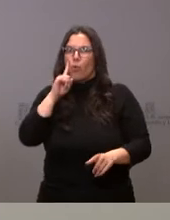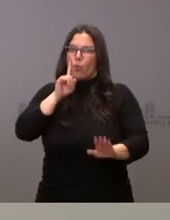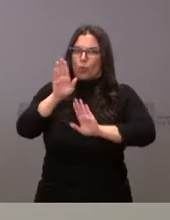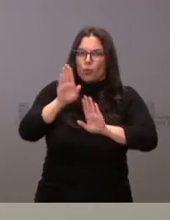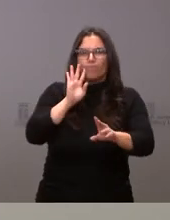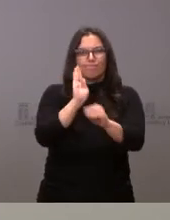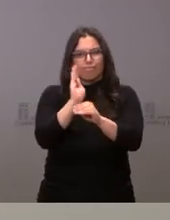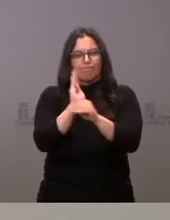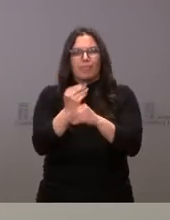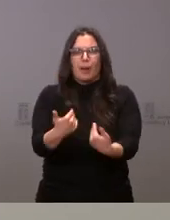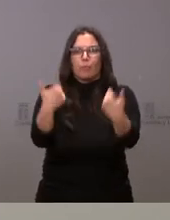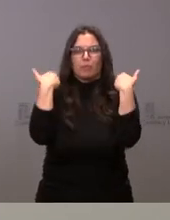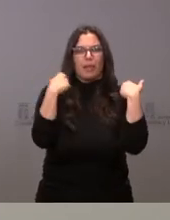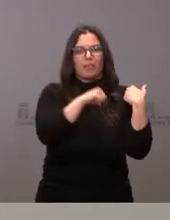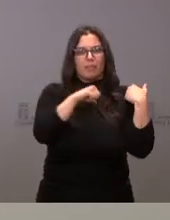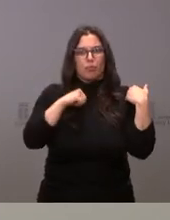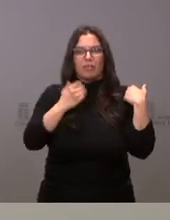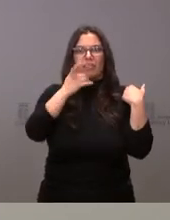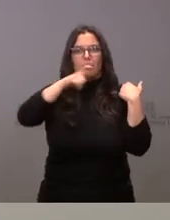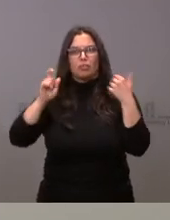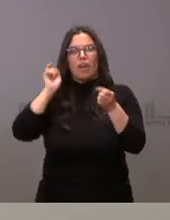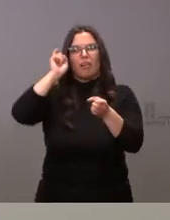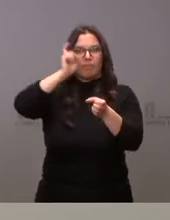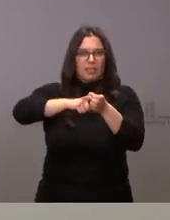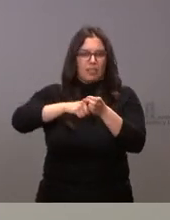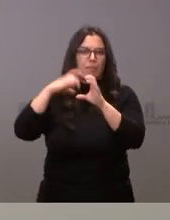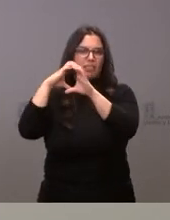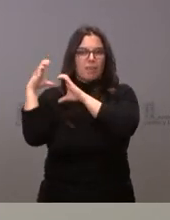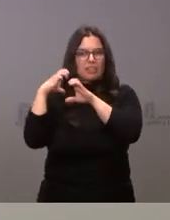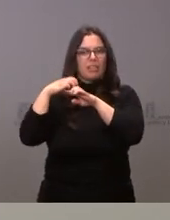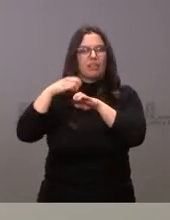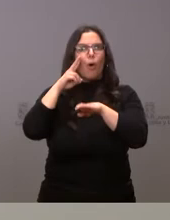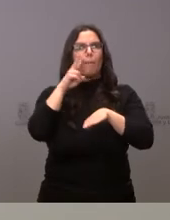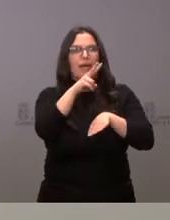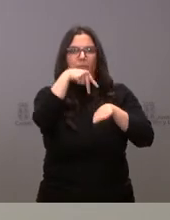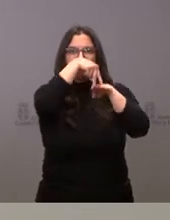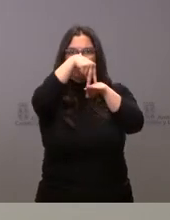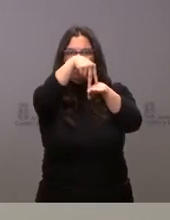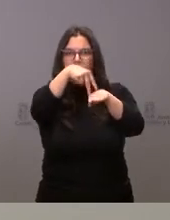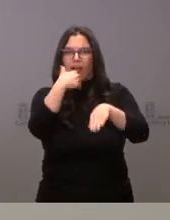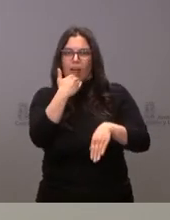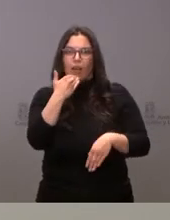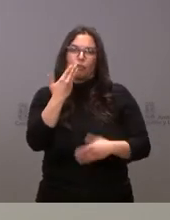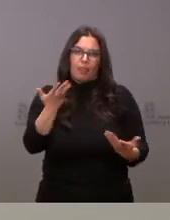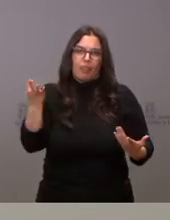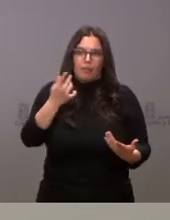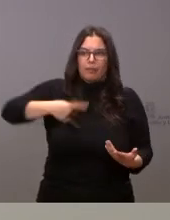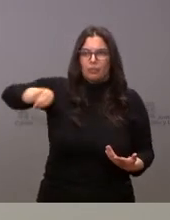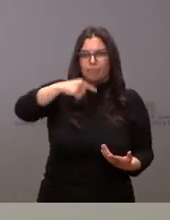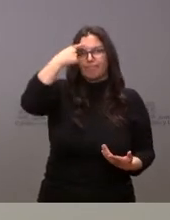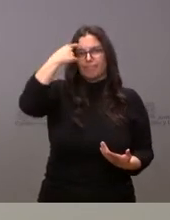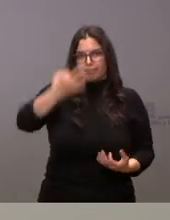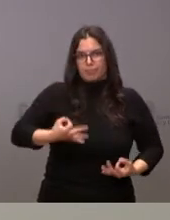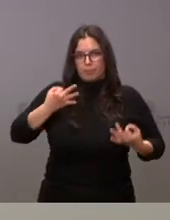de las personas que participan en la Semana Santa de nuestra comunidad autónoma. Y, por tanto, esto es algo que tenemos que tener siempre